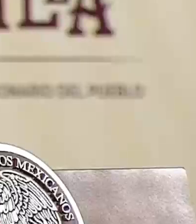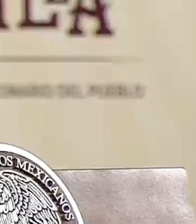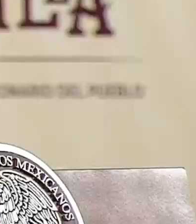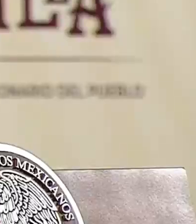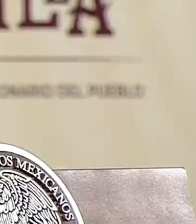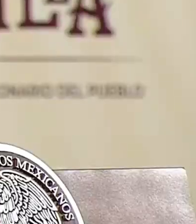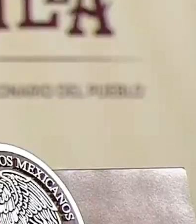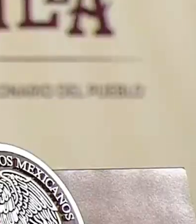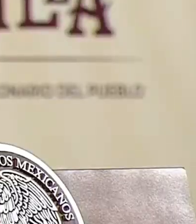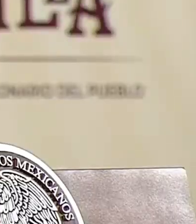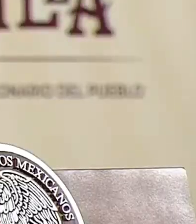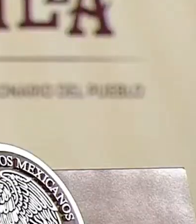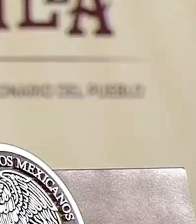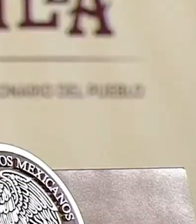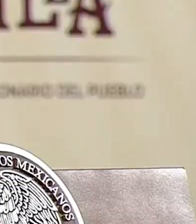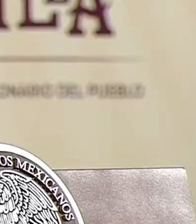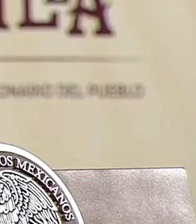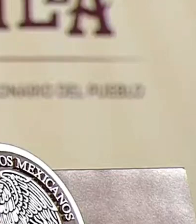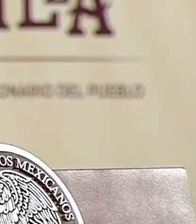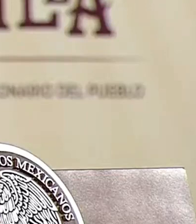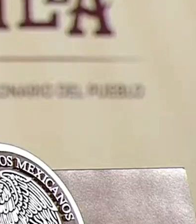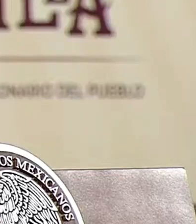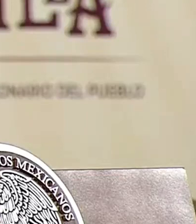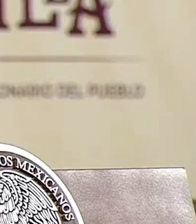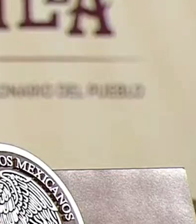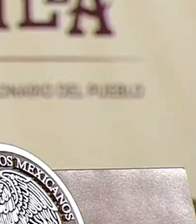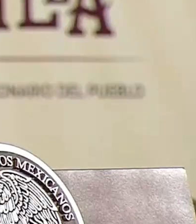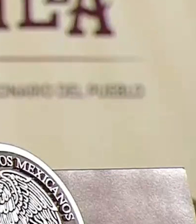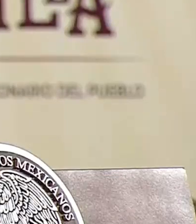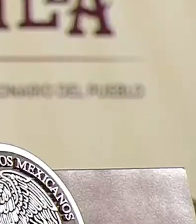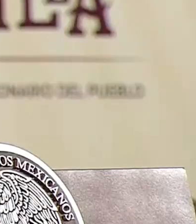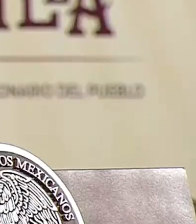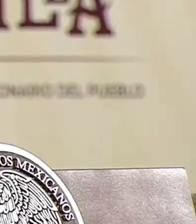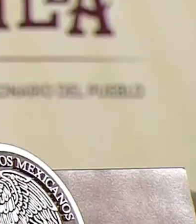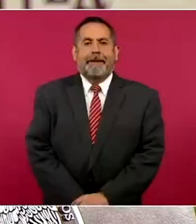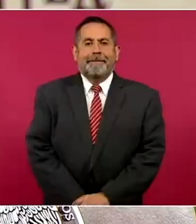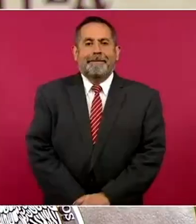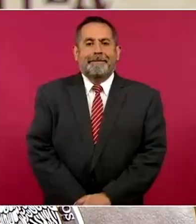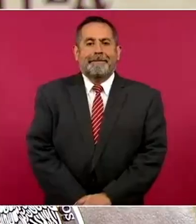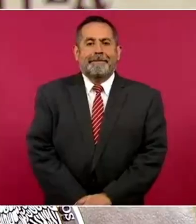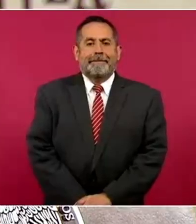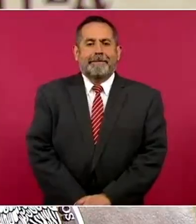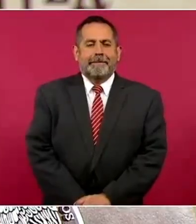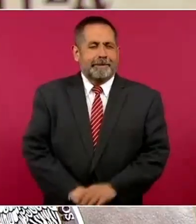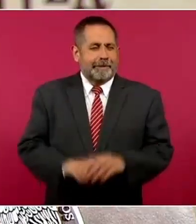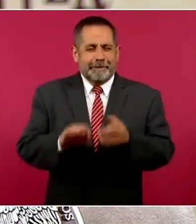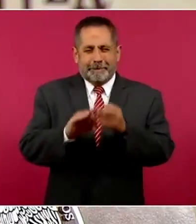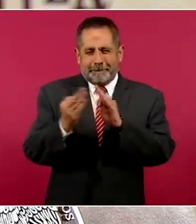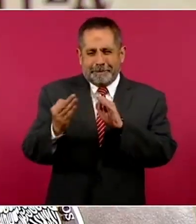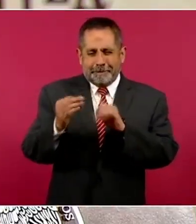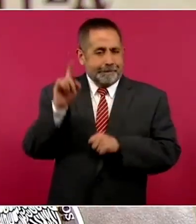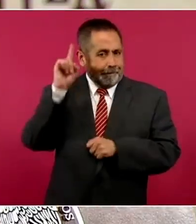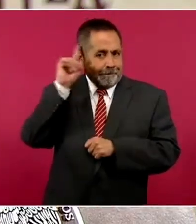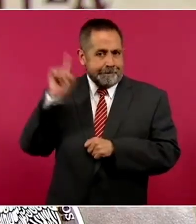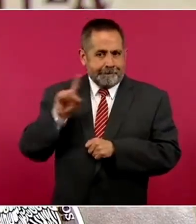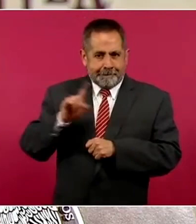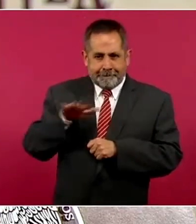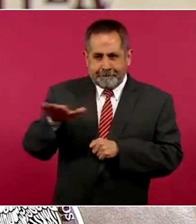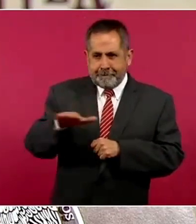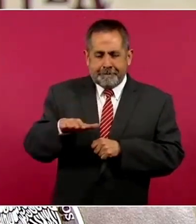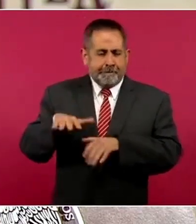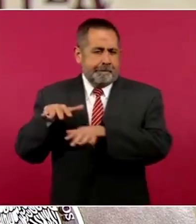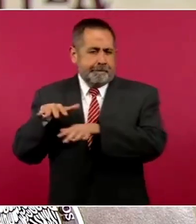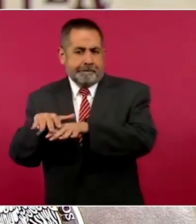una pequeña caravana que venían y que ahí por Zacatecas los interceptaron.